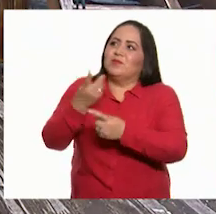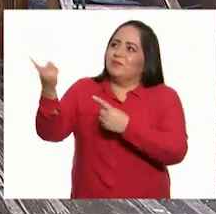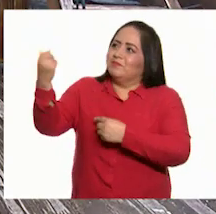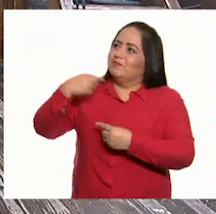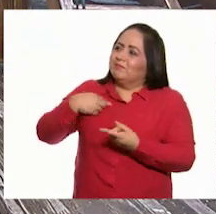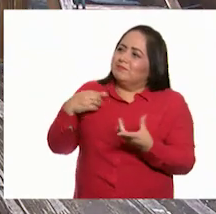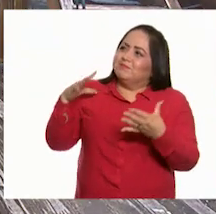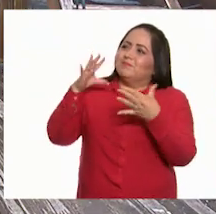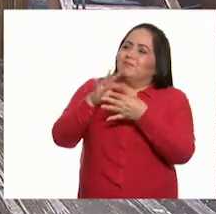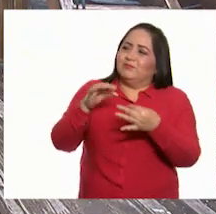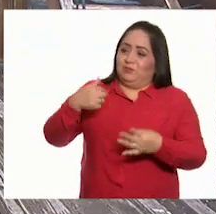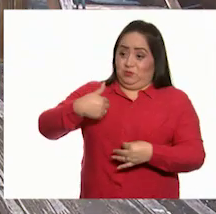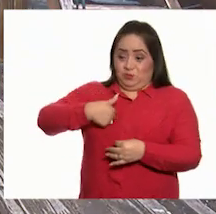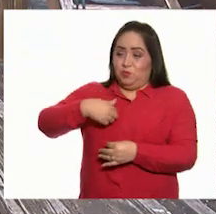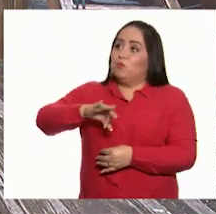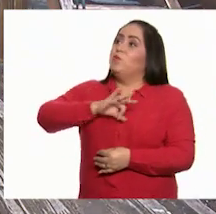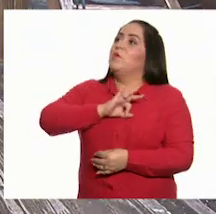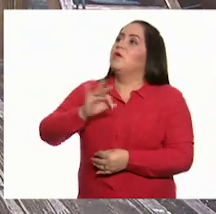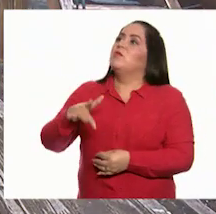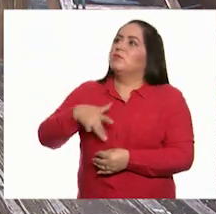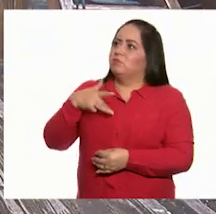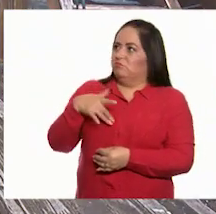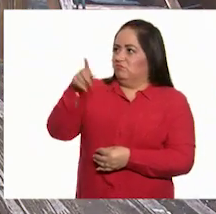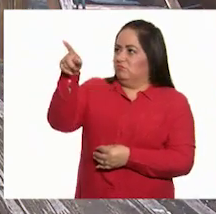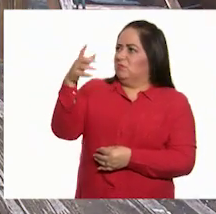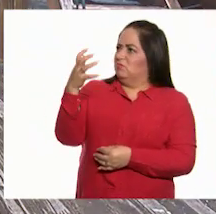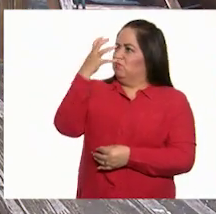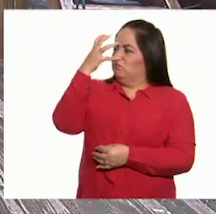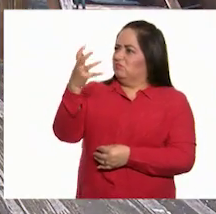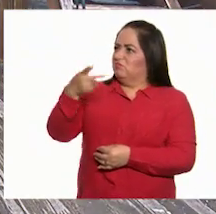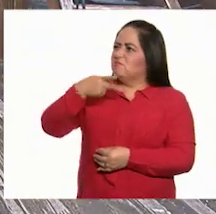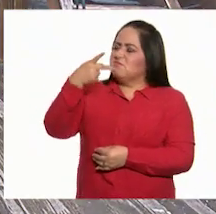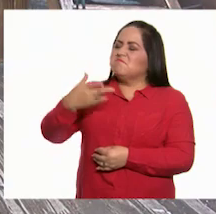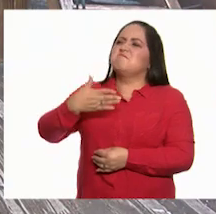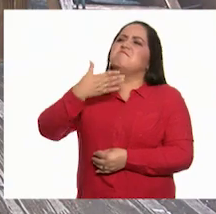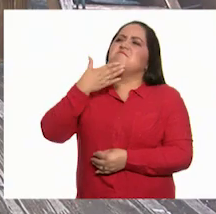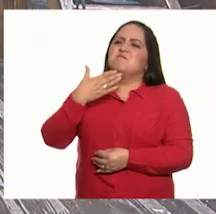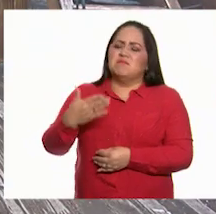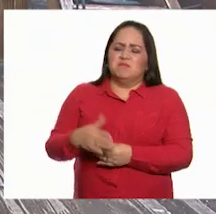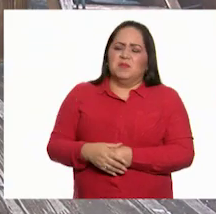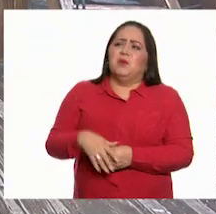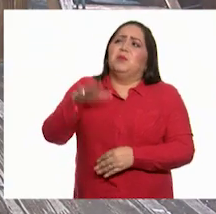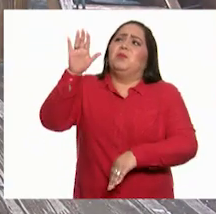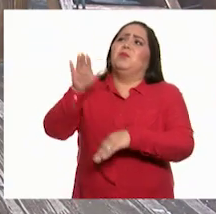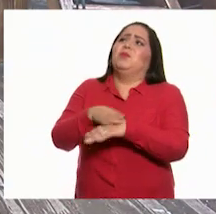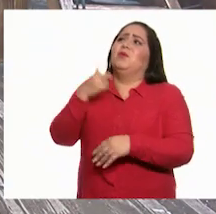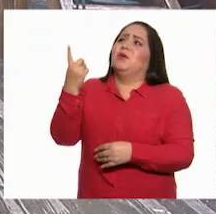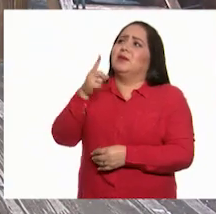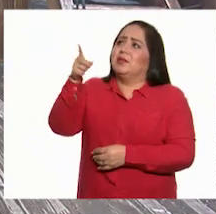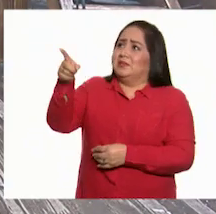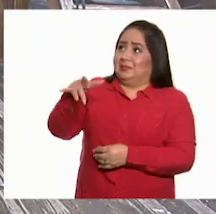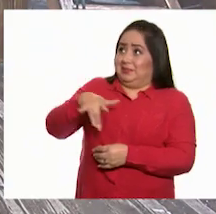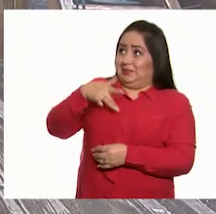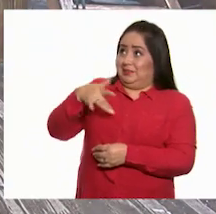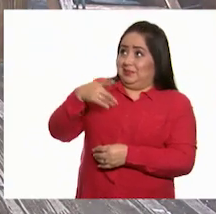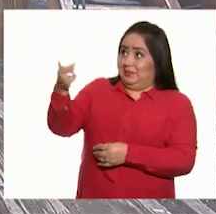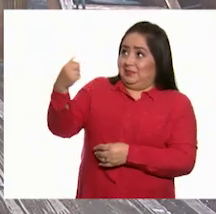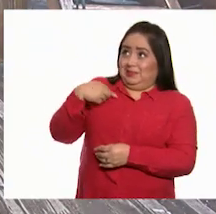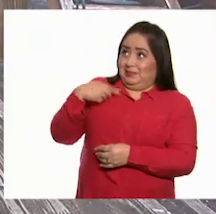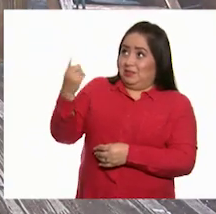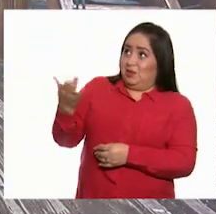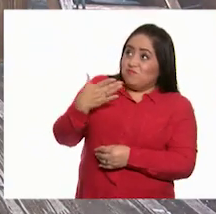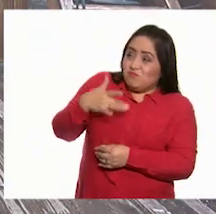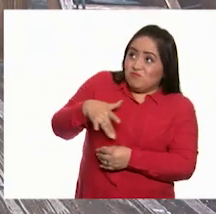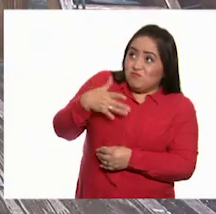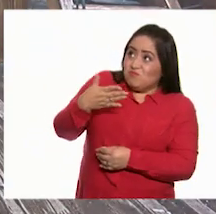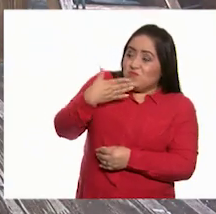y puedo sentir la sinceridad con que lo dices. ¡Ay! Porque eso que sientes no es porque estés de buenas